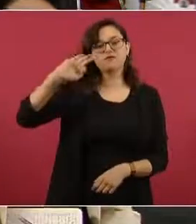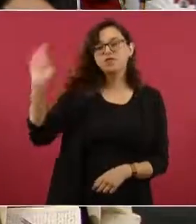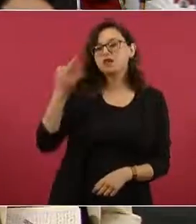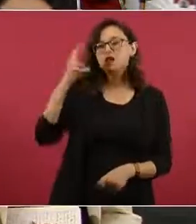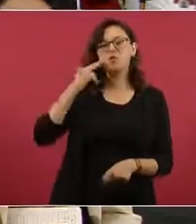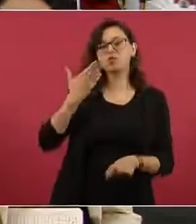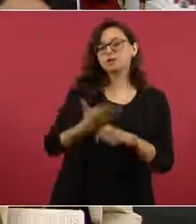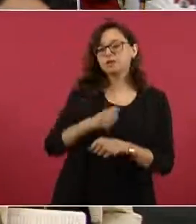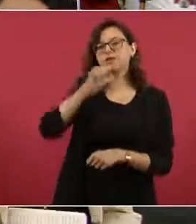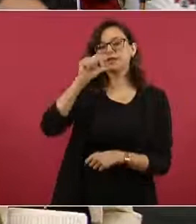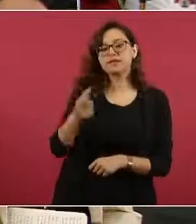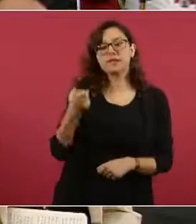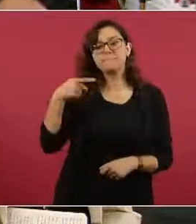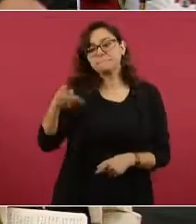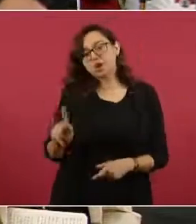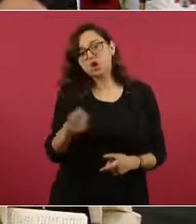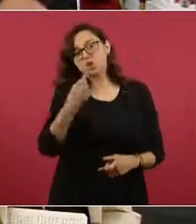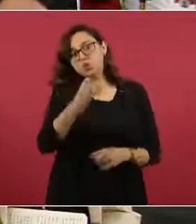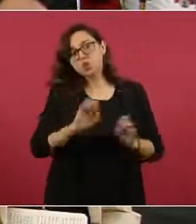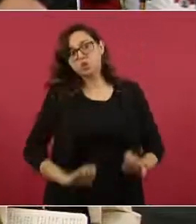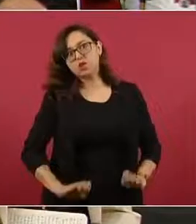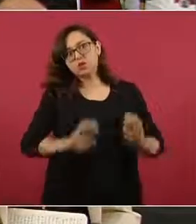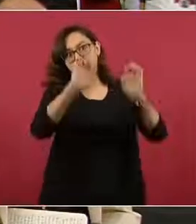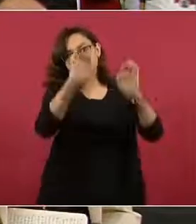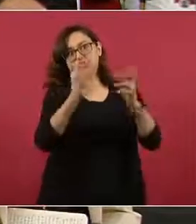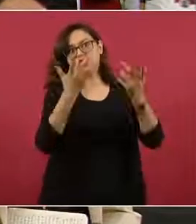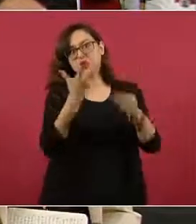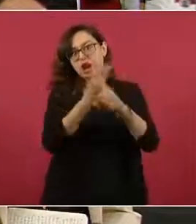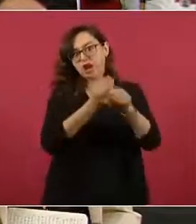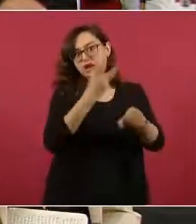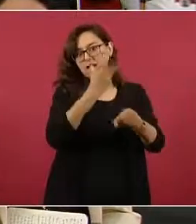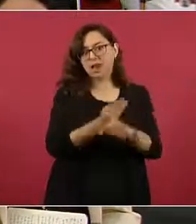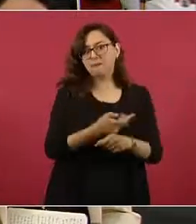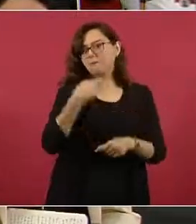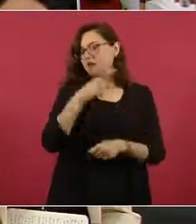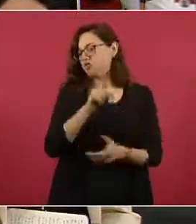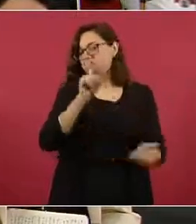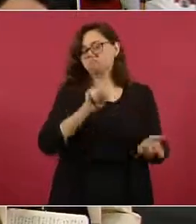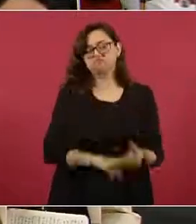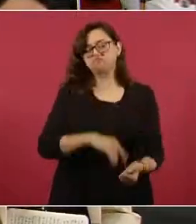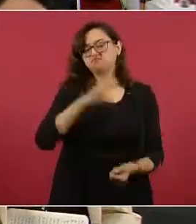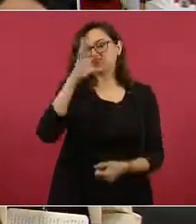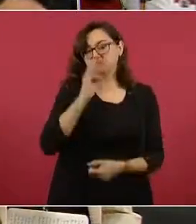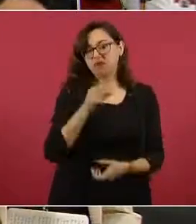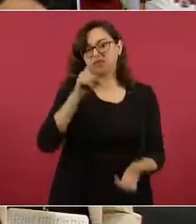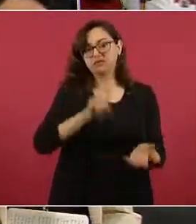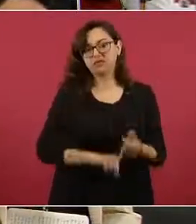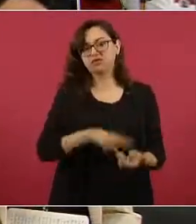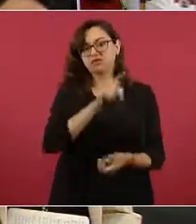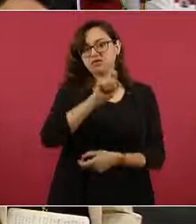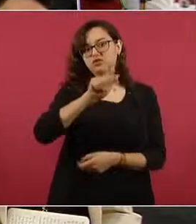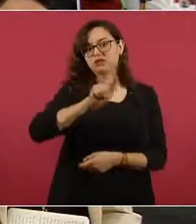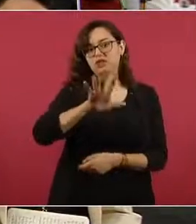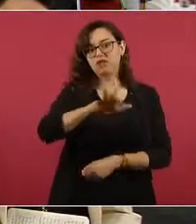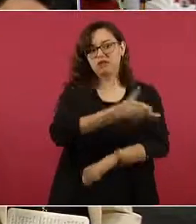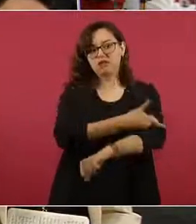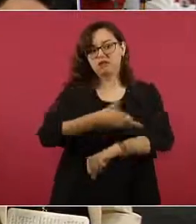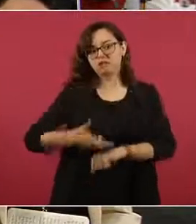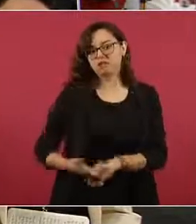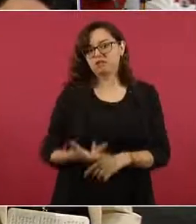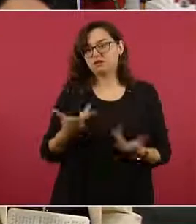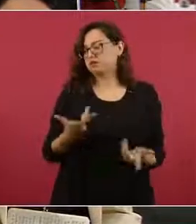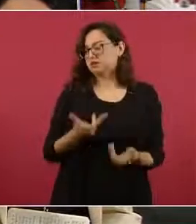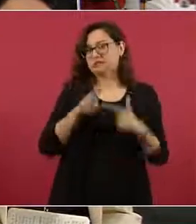el edificio, pero son 165 familias que saben que están en grave riesgo en ese edificio. Lo que piden ellos nada más es que un ingeniero